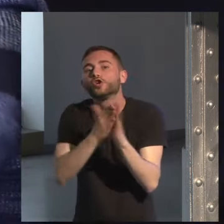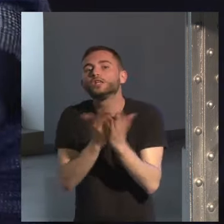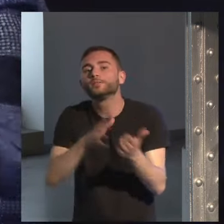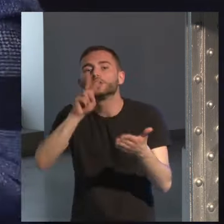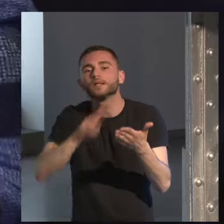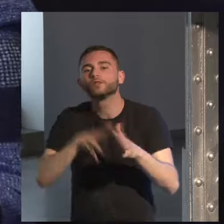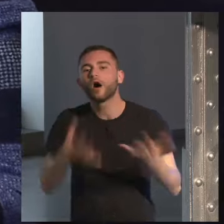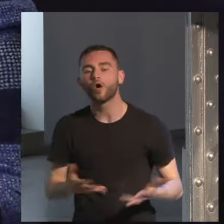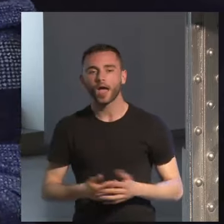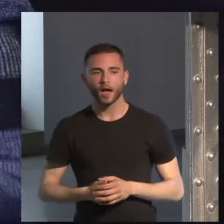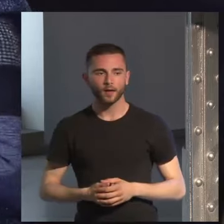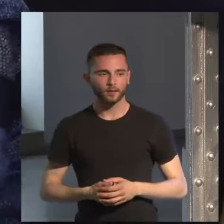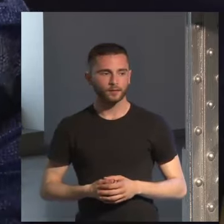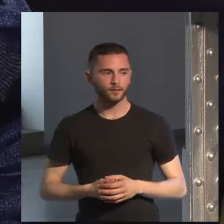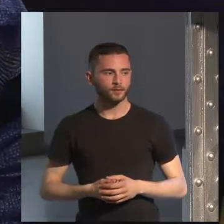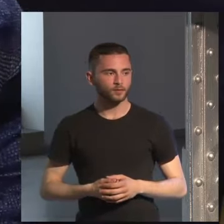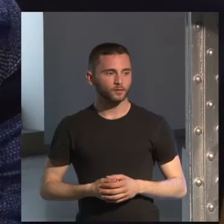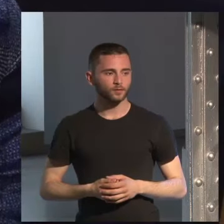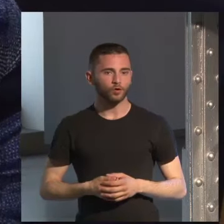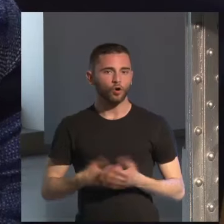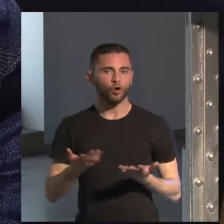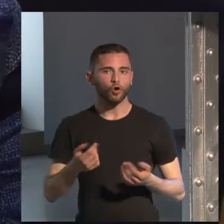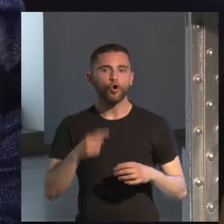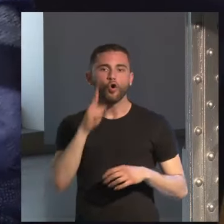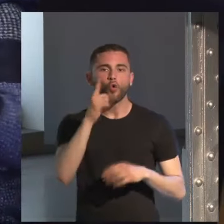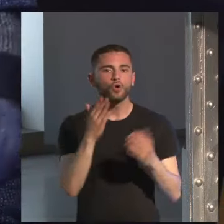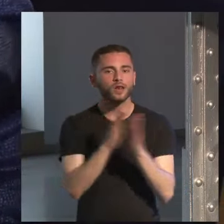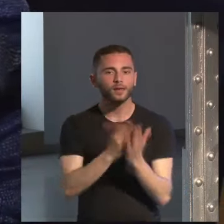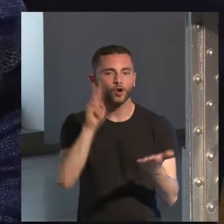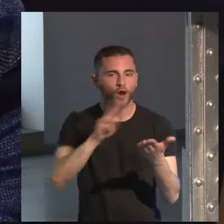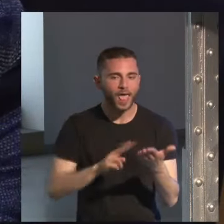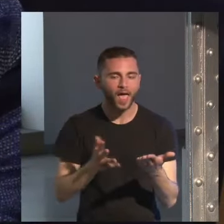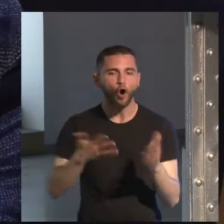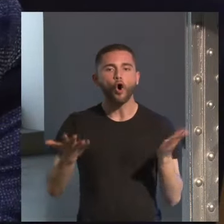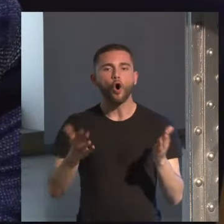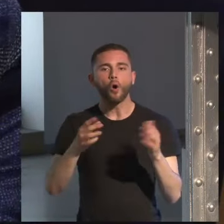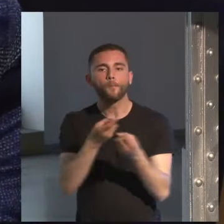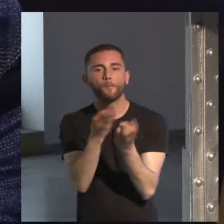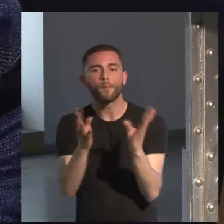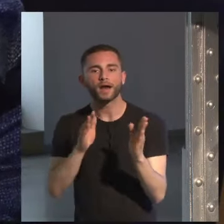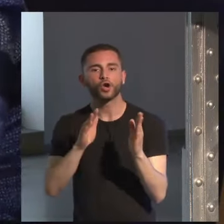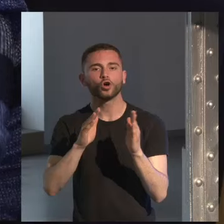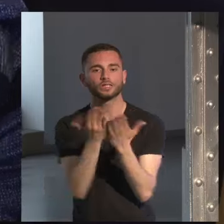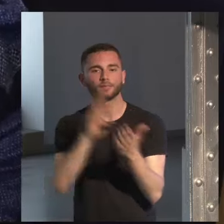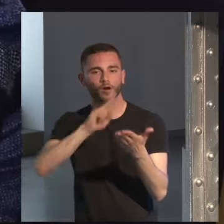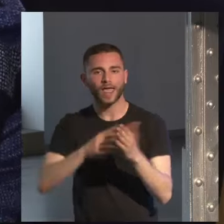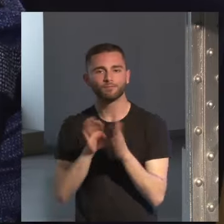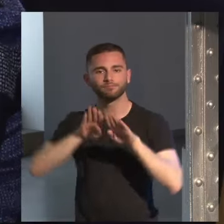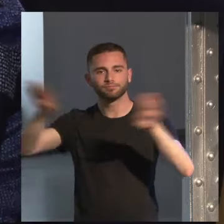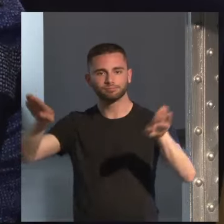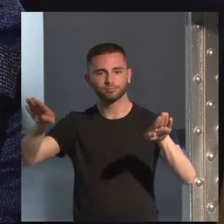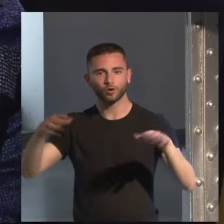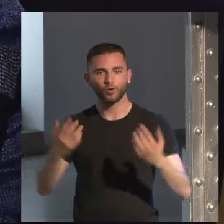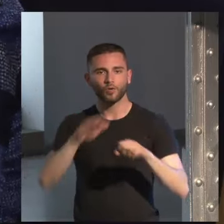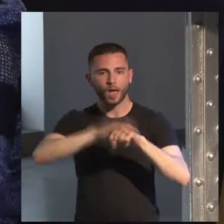si leen muchos libros a la vez si solo se concentran en uno si los libros les llegan por recomendación de un amigo por una revista